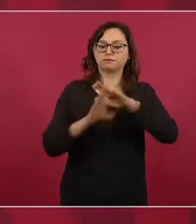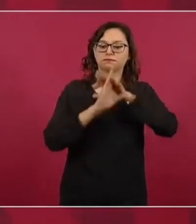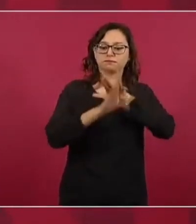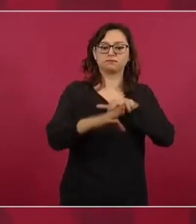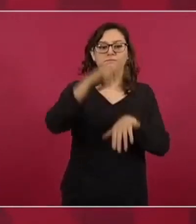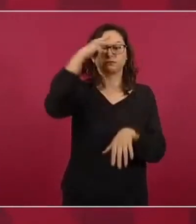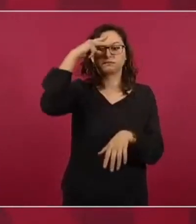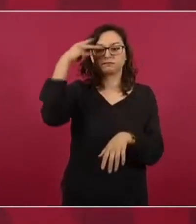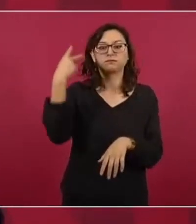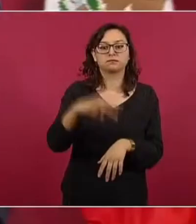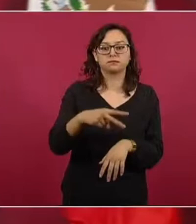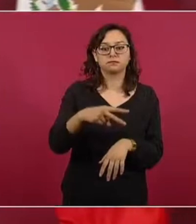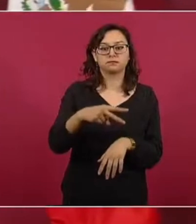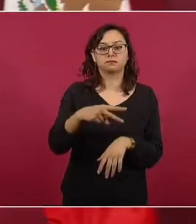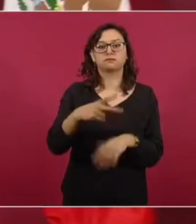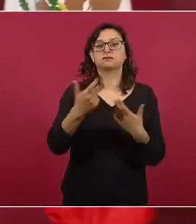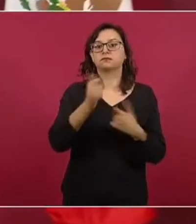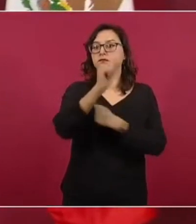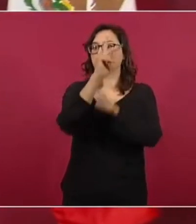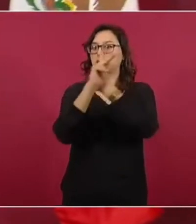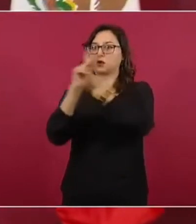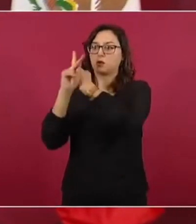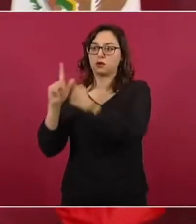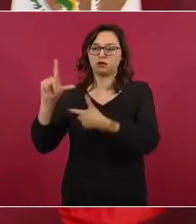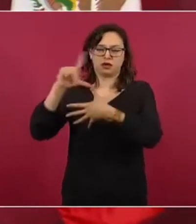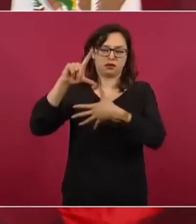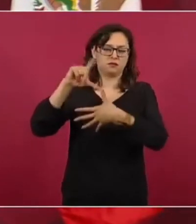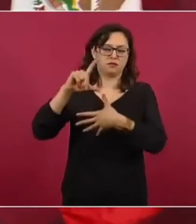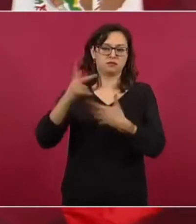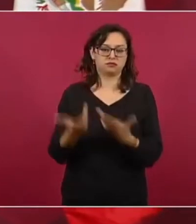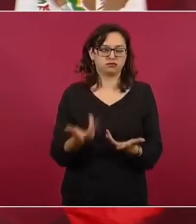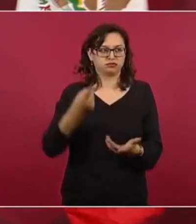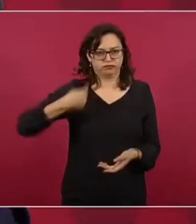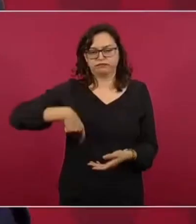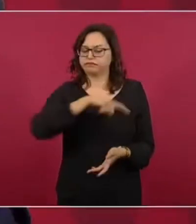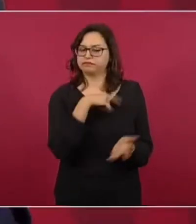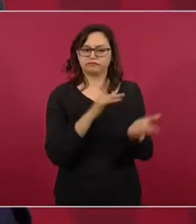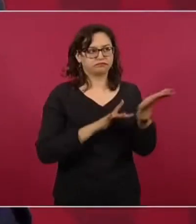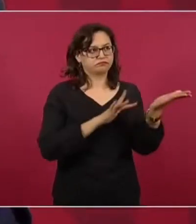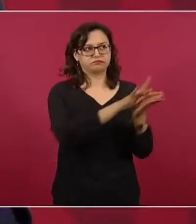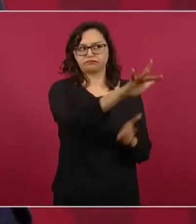de otros países hispanos. Cuenta con nuestro apoyo